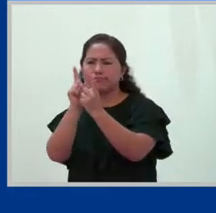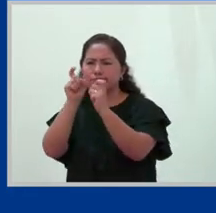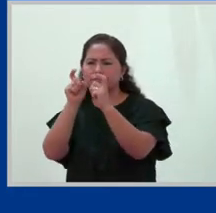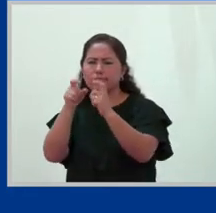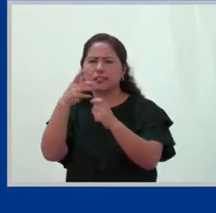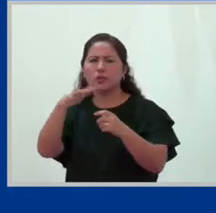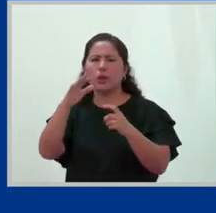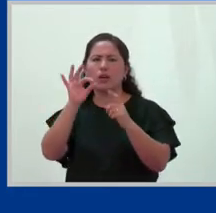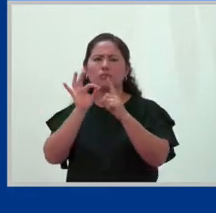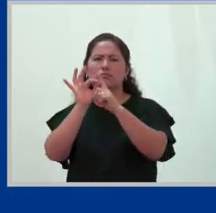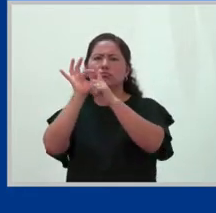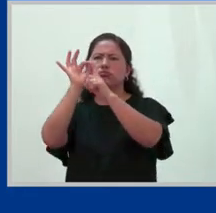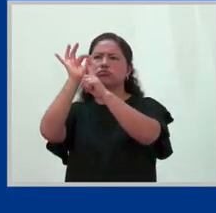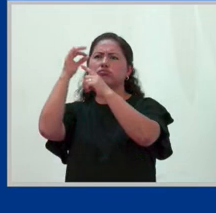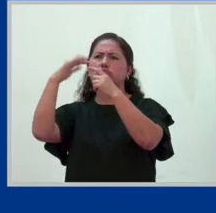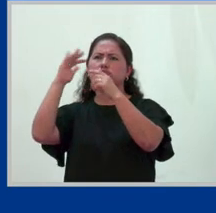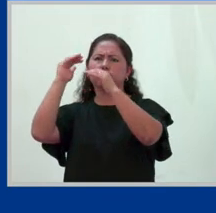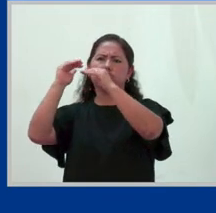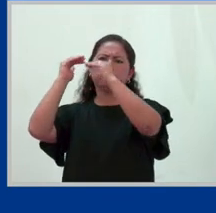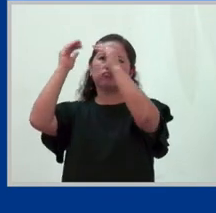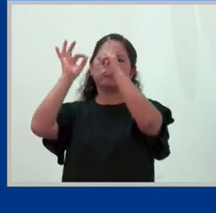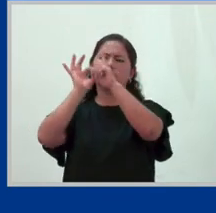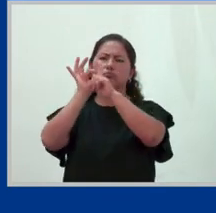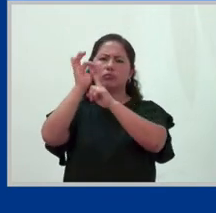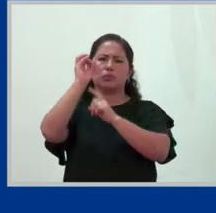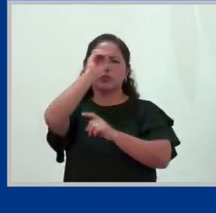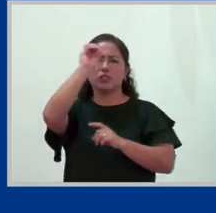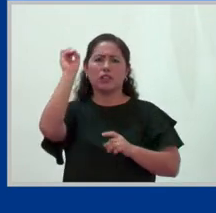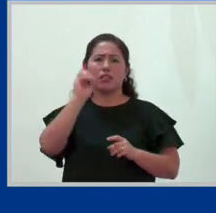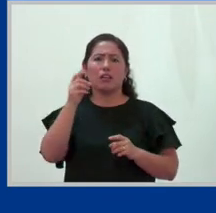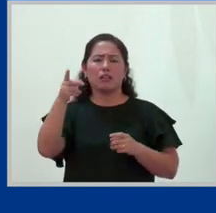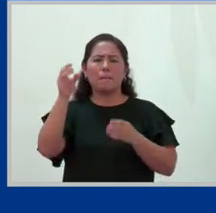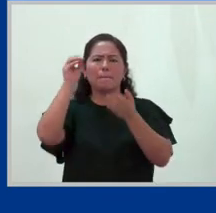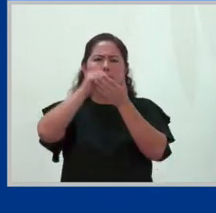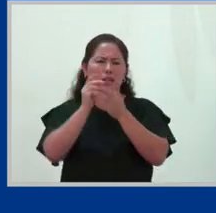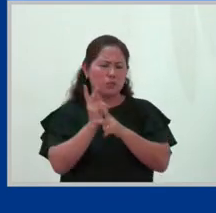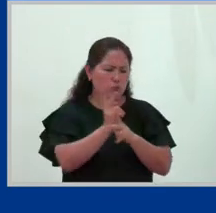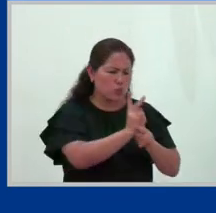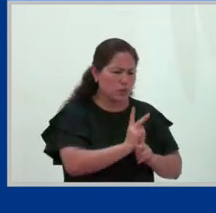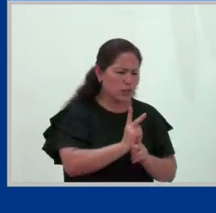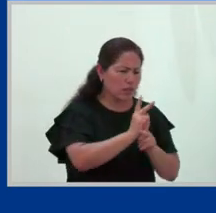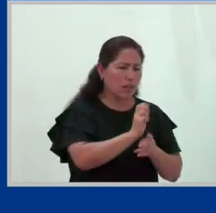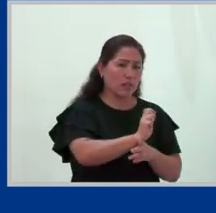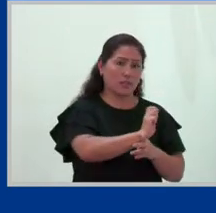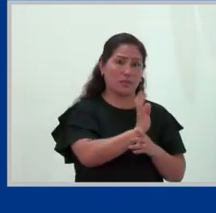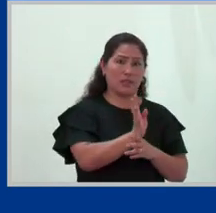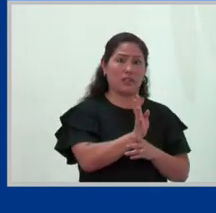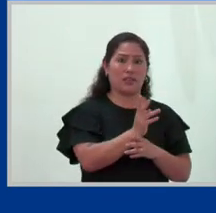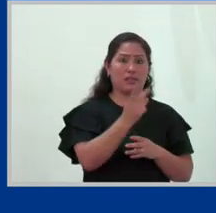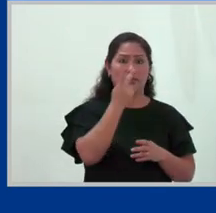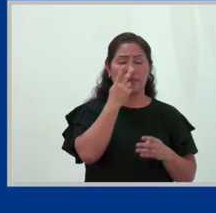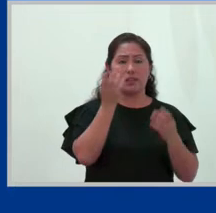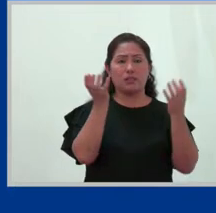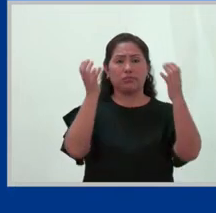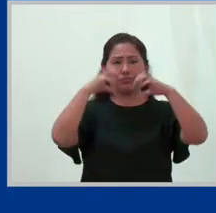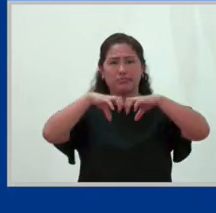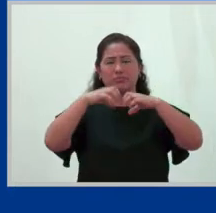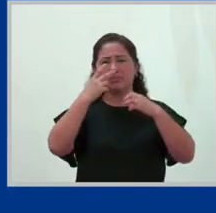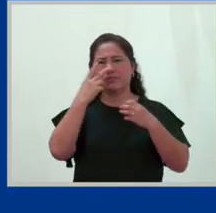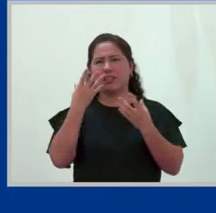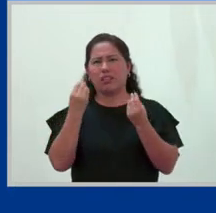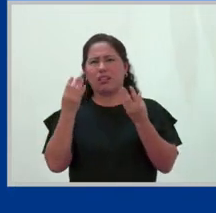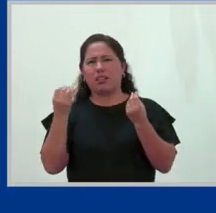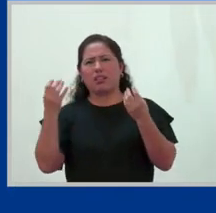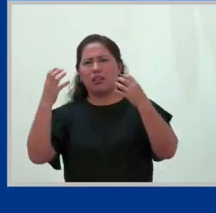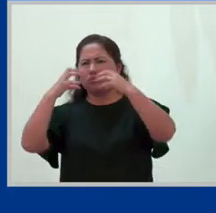mayores labores de cuidado durante la pandemia. Claro, ustedes recordarán que tuvimos todo el colapso del sistema sanitario.